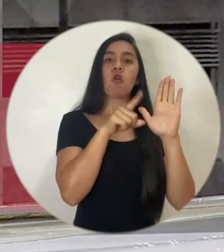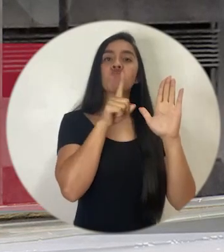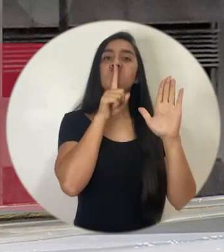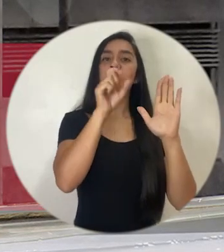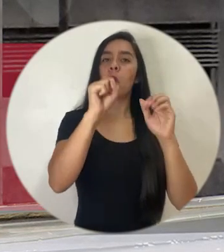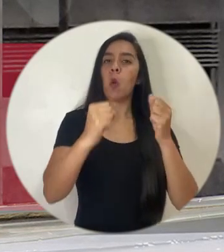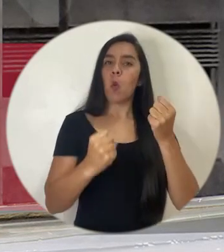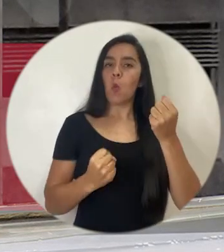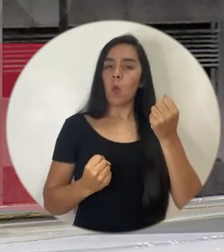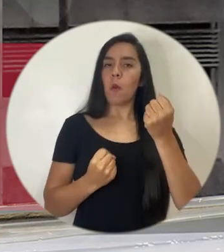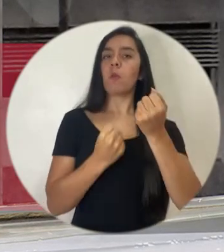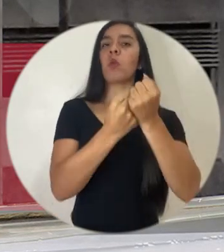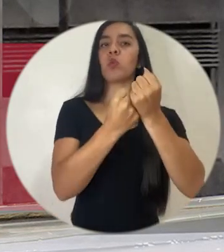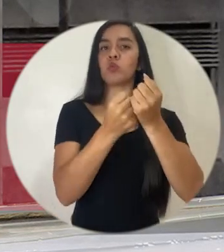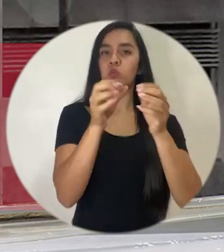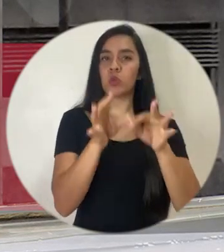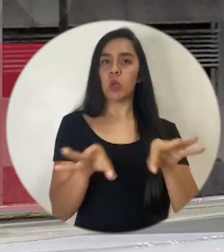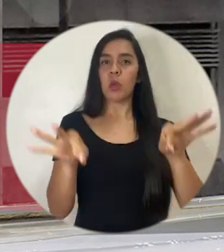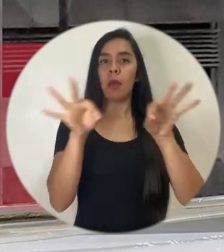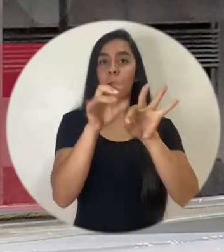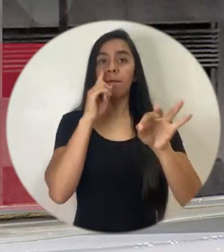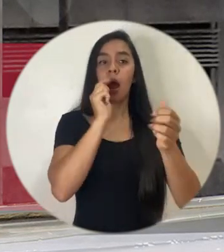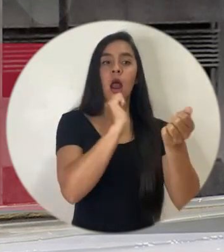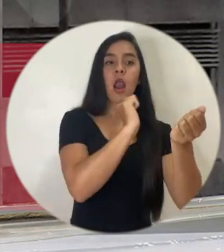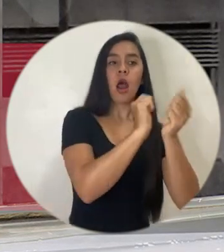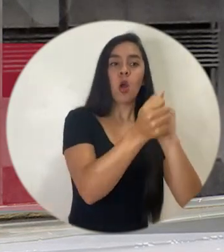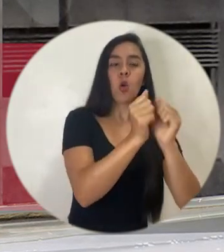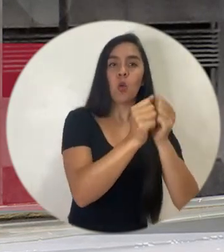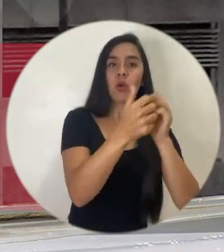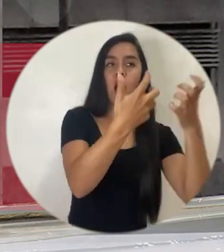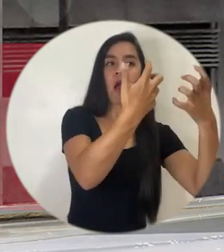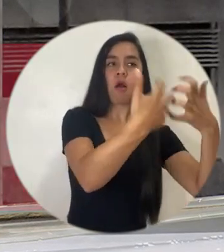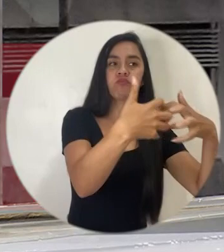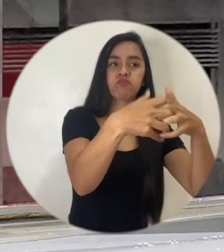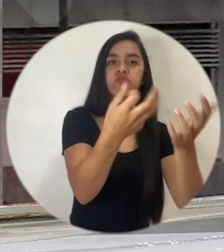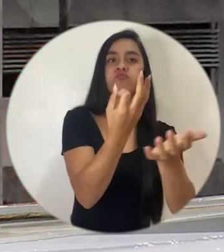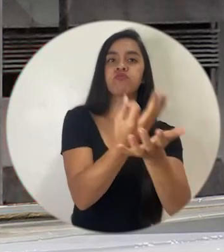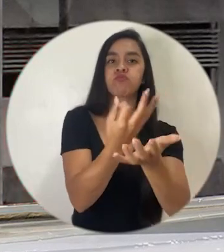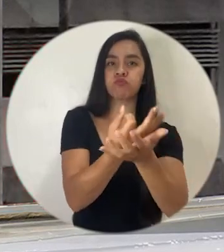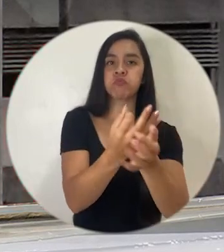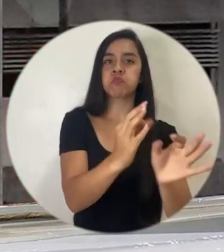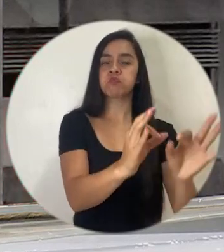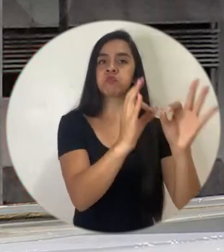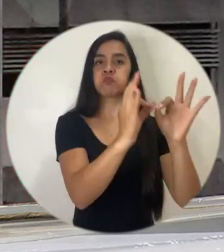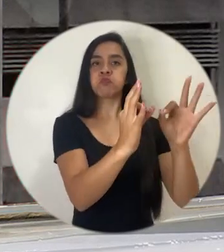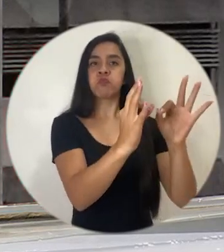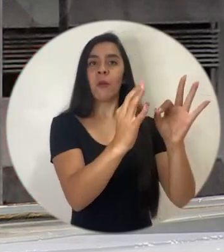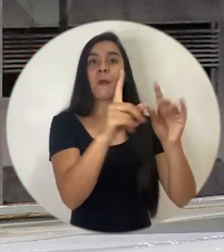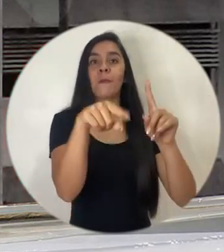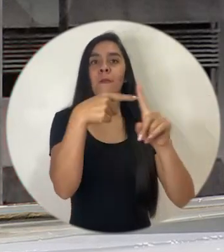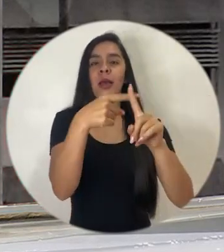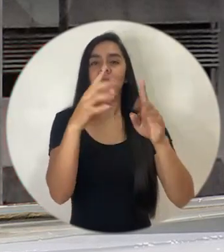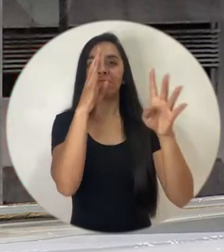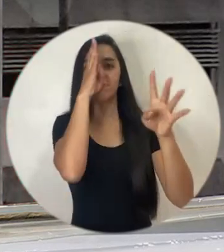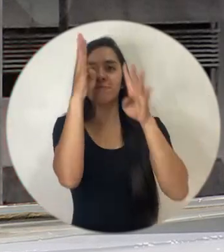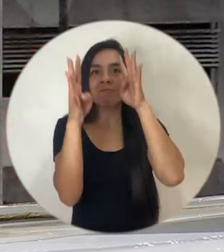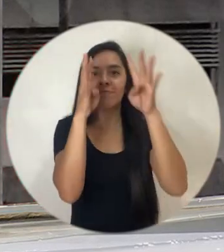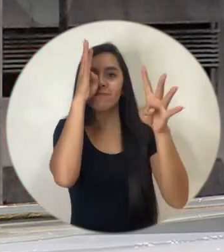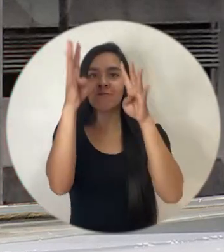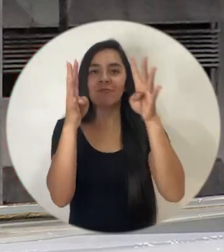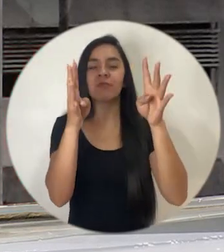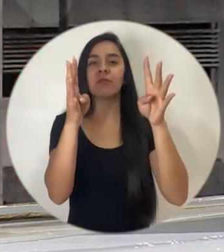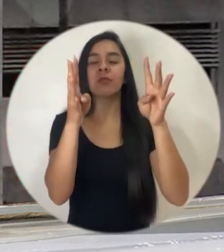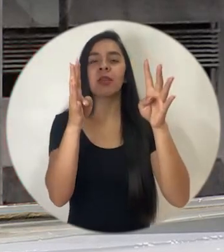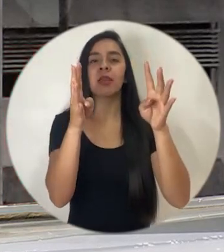la ley ha sido un aporte muy importante a la competencia en el mercado financiero y a